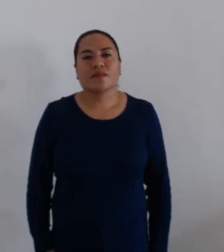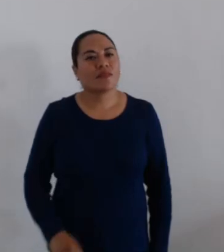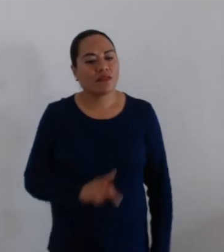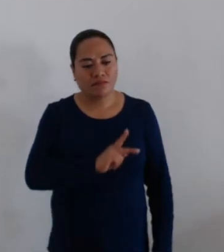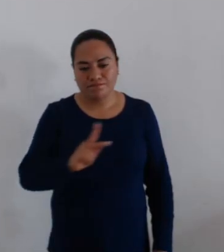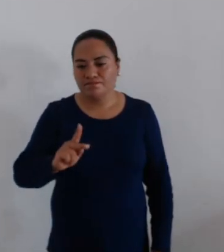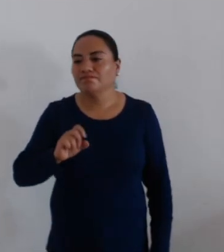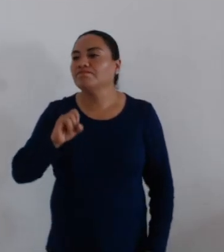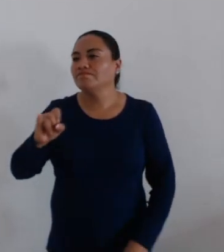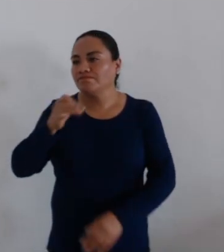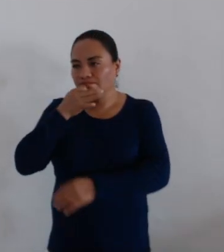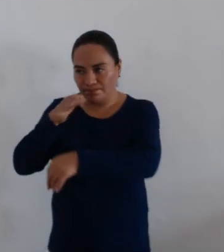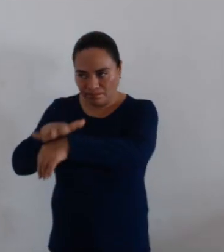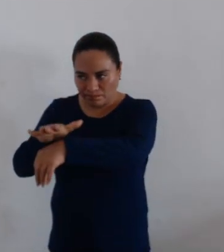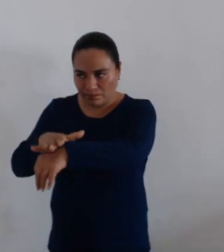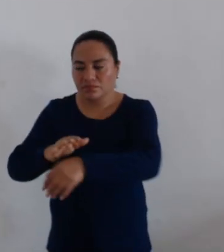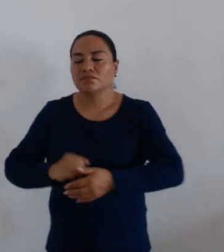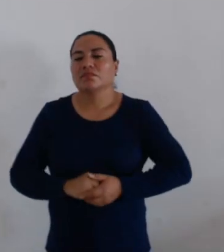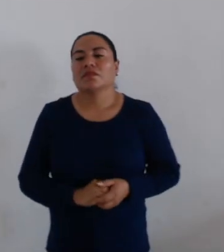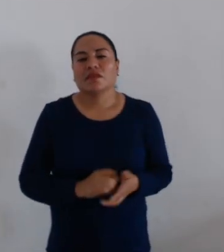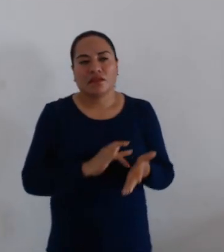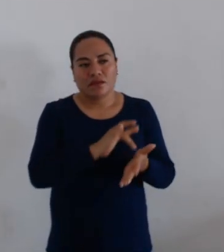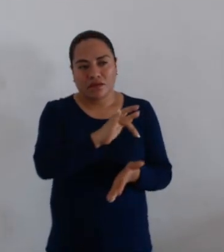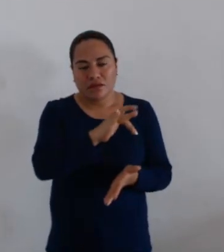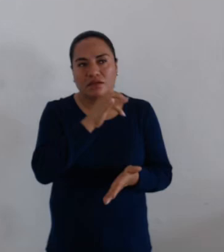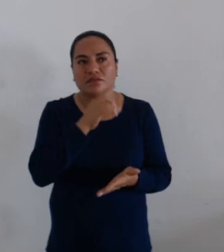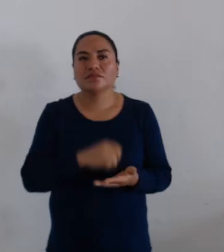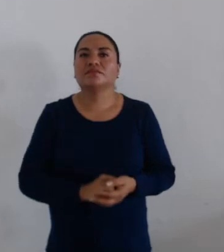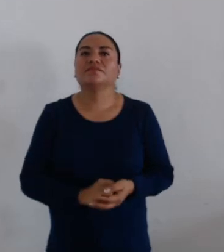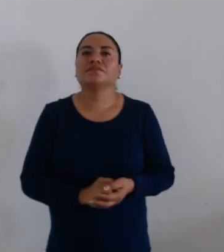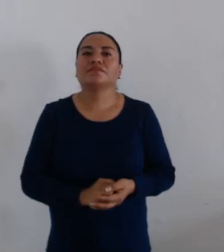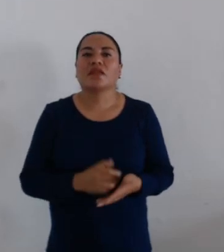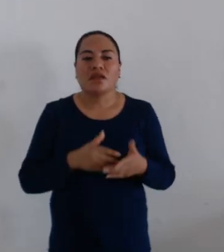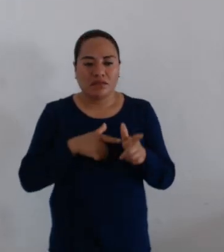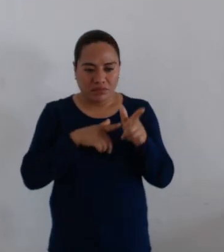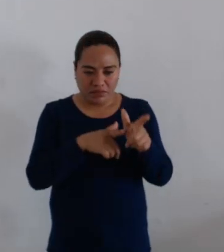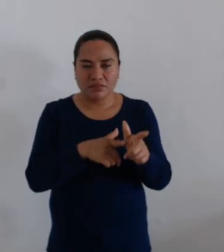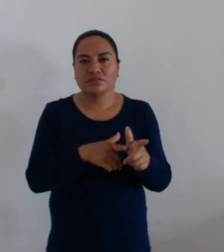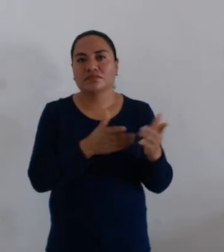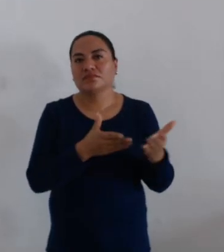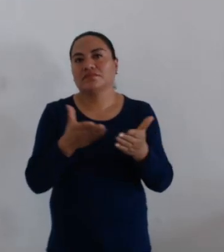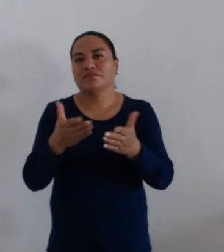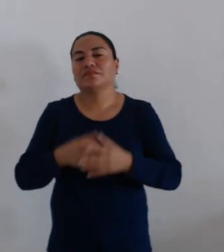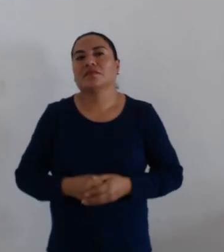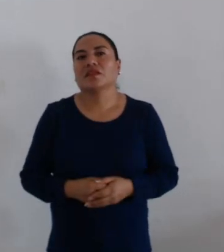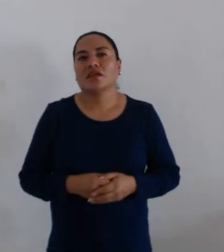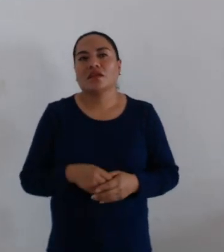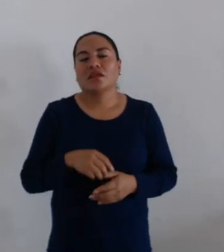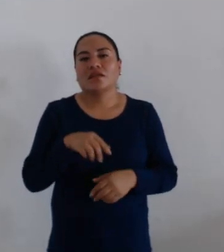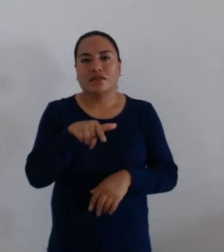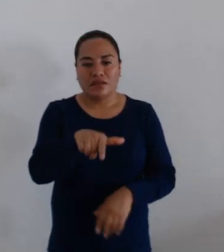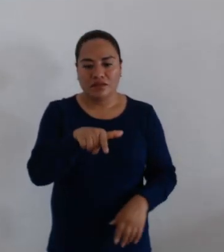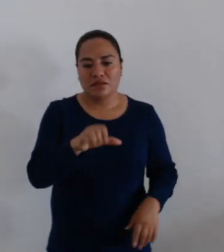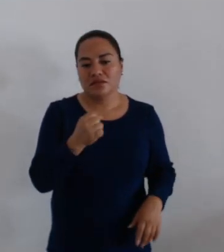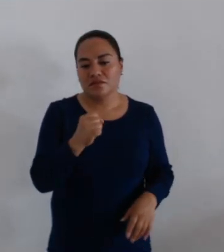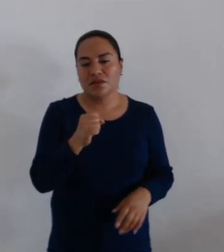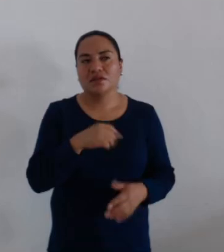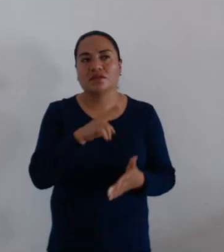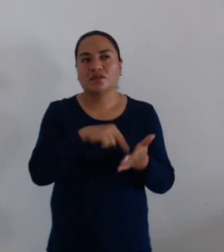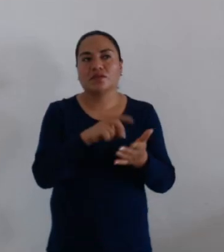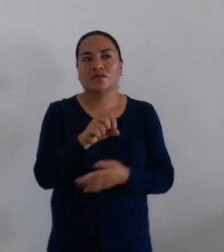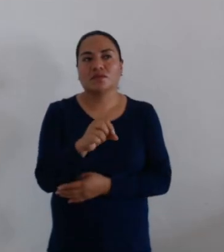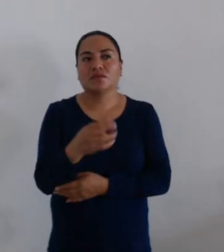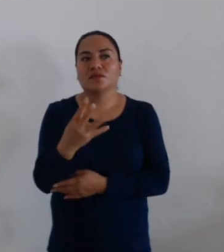Aprobado por unanimidad de los presentes. Gracias. Secretaria, continúe con el siguiente dictamen. Dictamen de fecha 17 de septiembre de